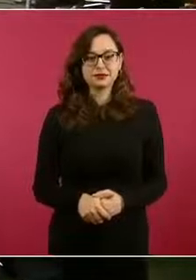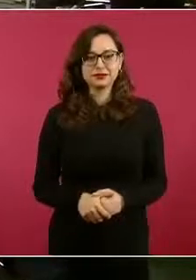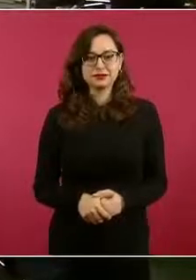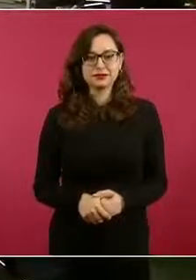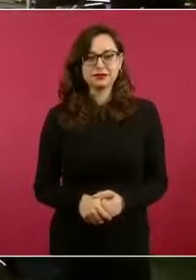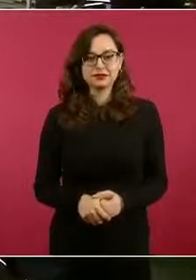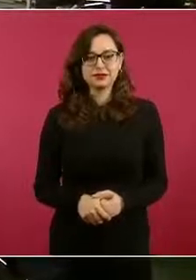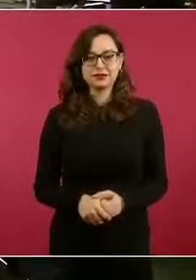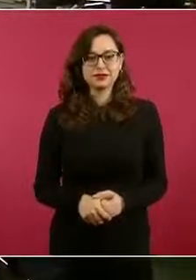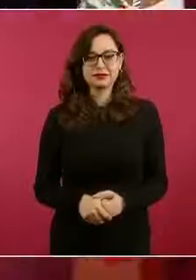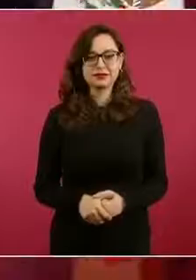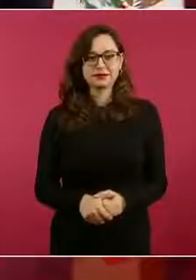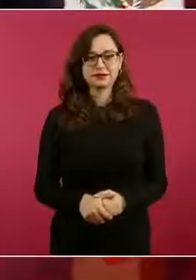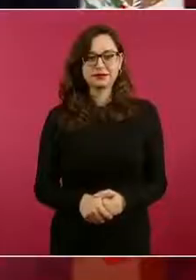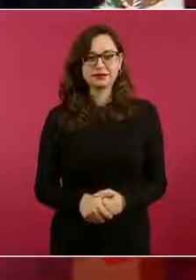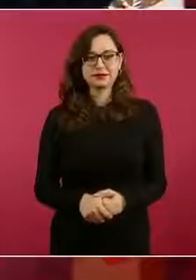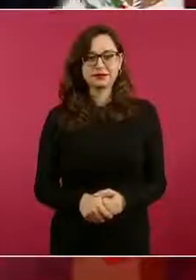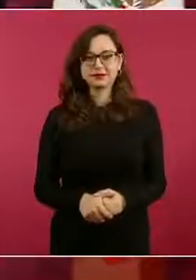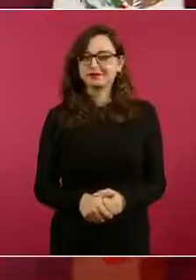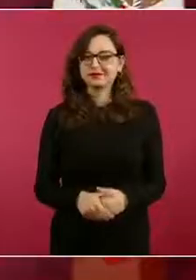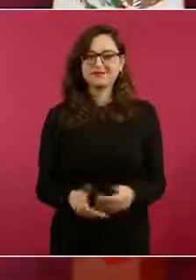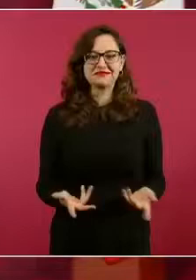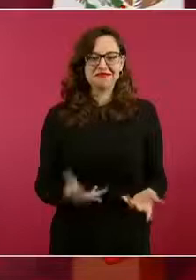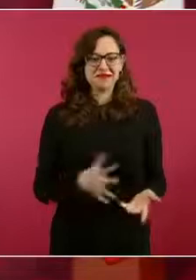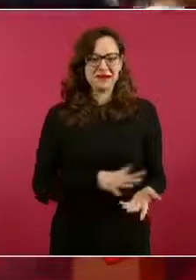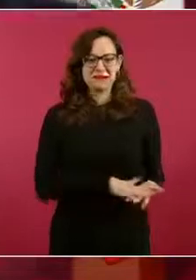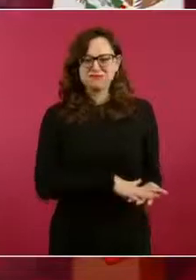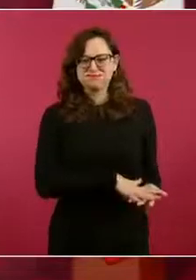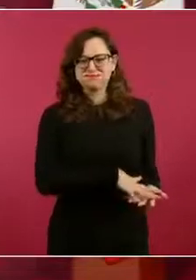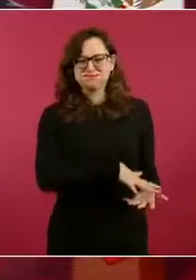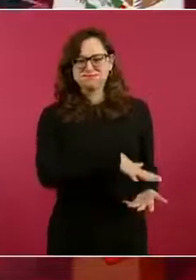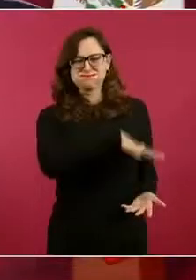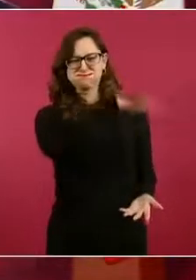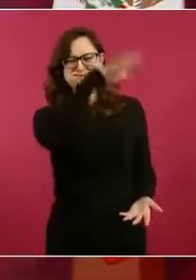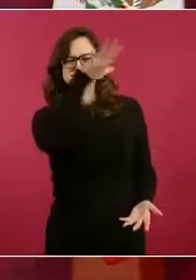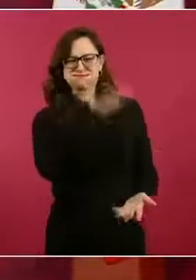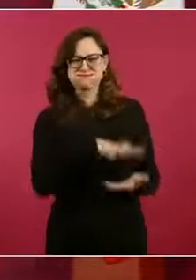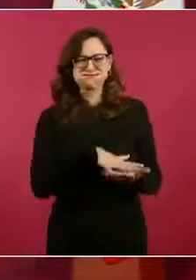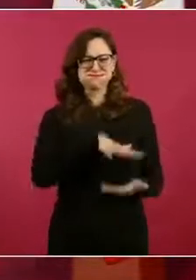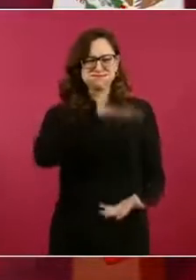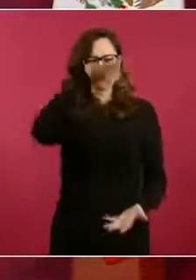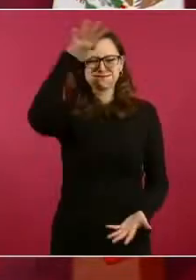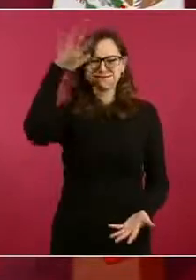No se veían los papeles.